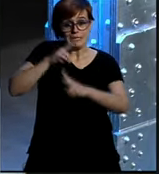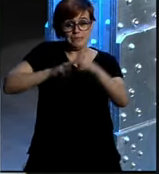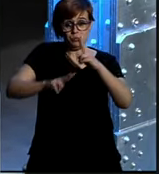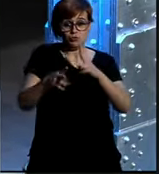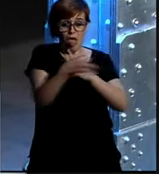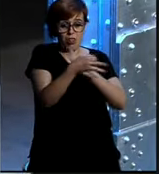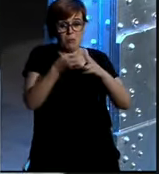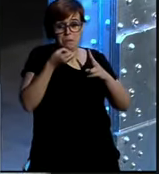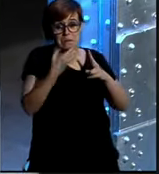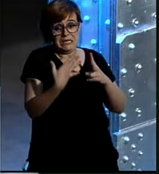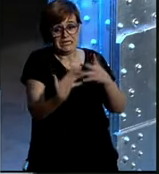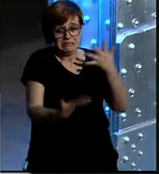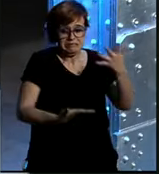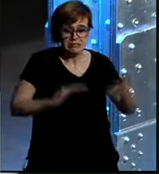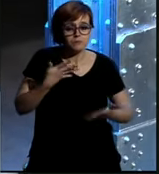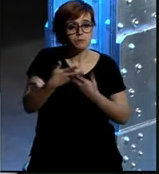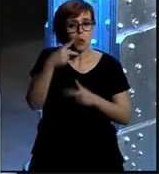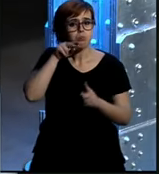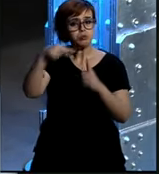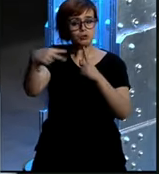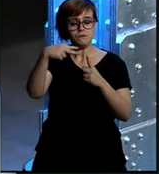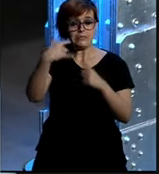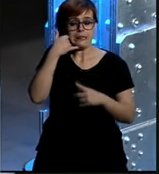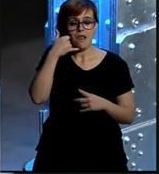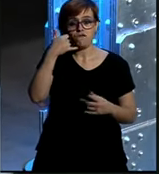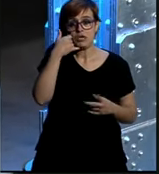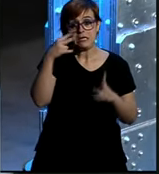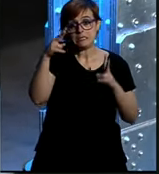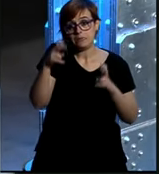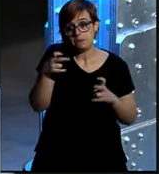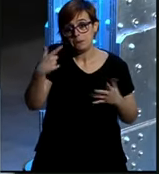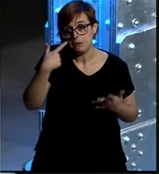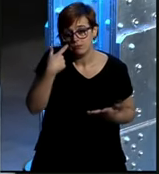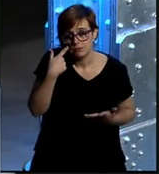decir el punto de vista de telefónica sobre sobre esas tendencias